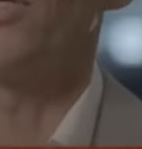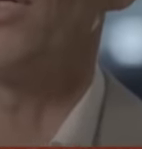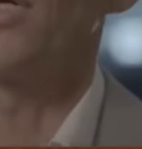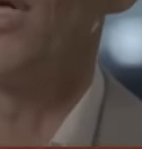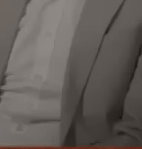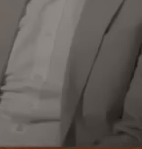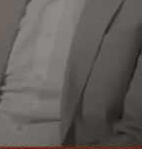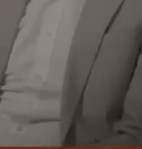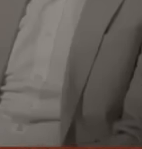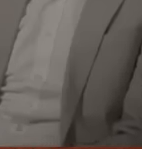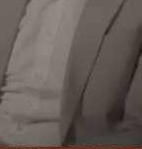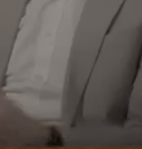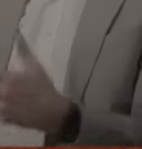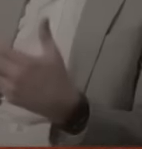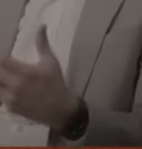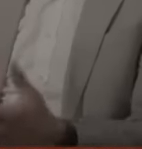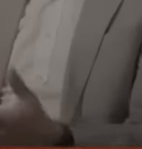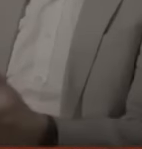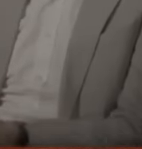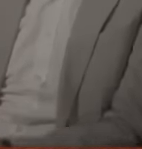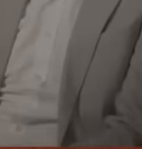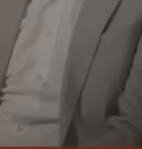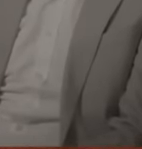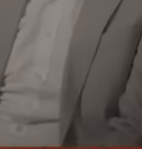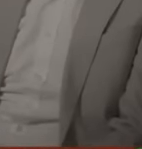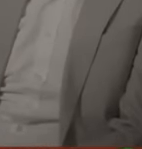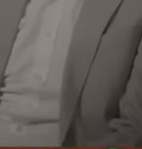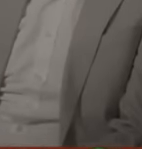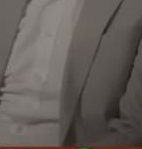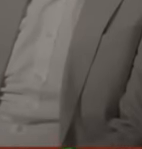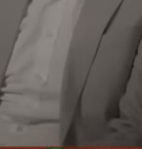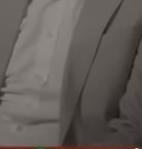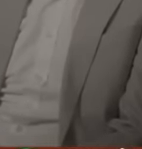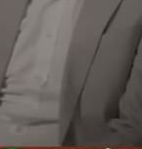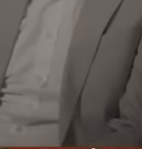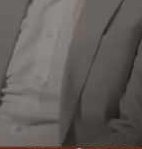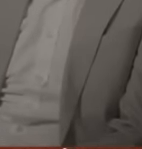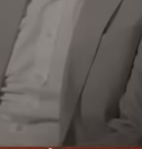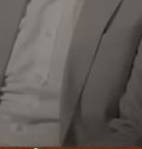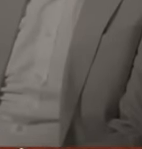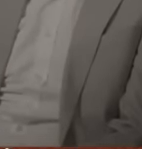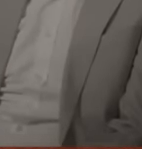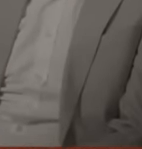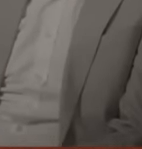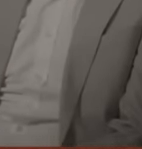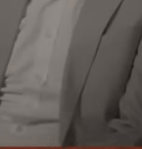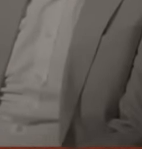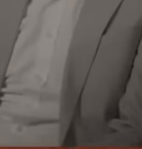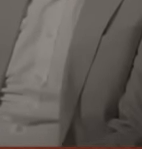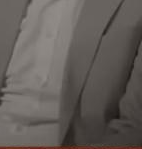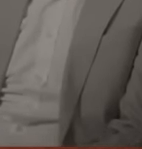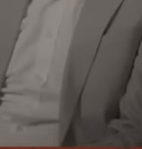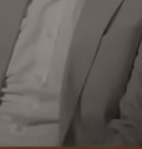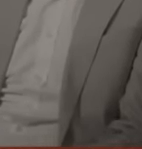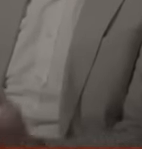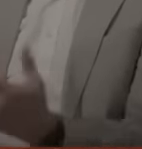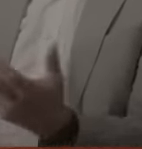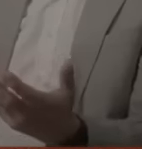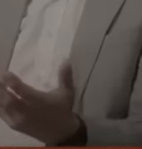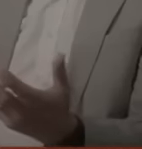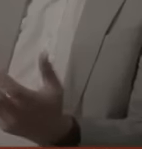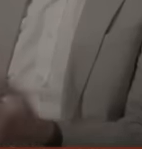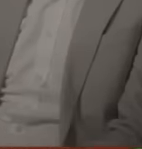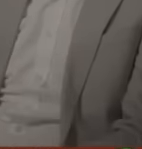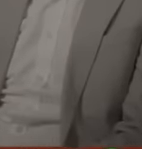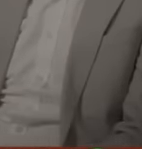en Reino Unido Y por supuesto el hecho tecnológico Fijó la mira de muchos en la historia Así que pues un tráiler El primer